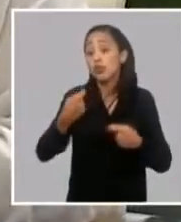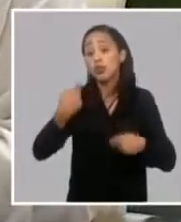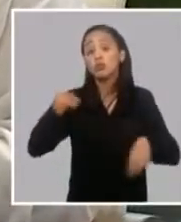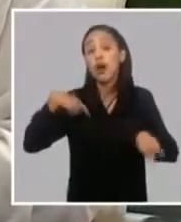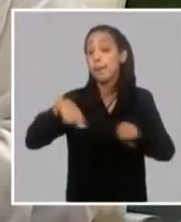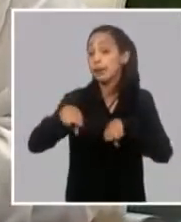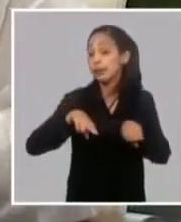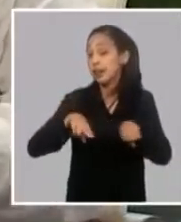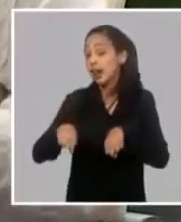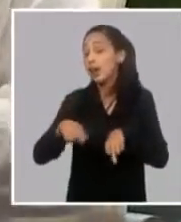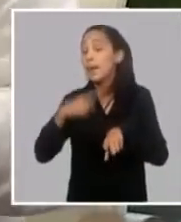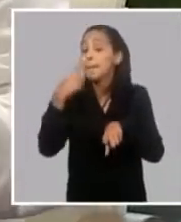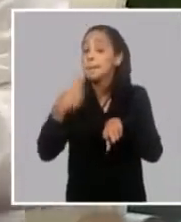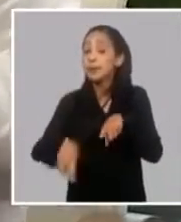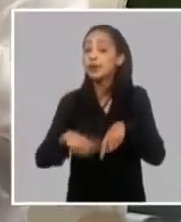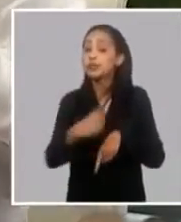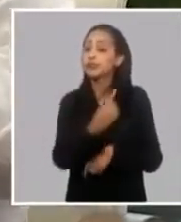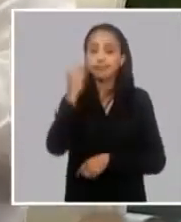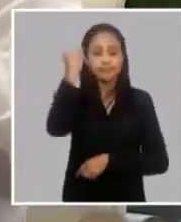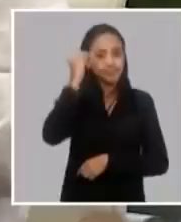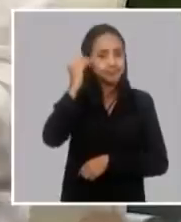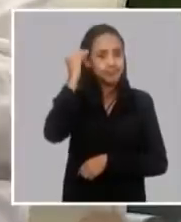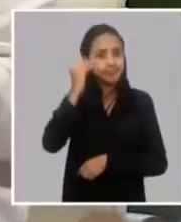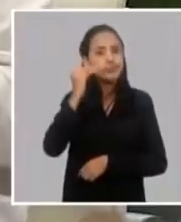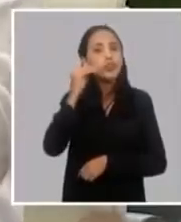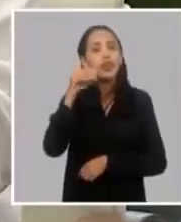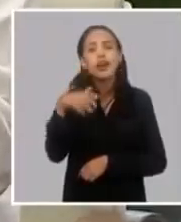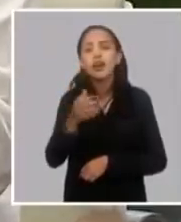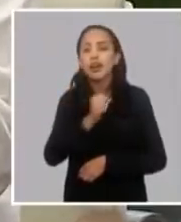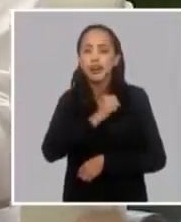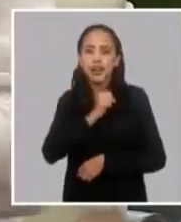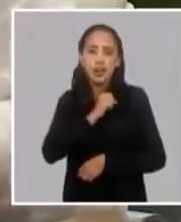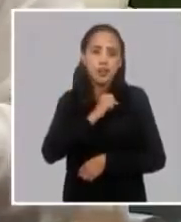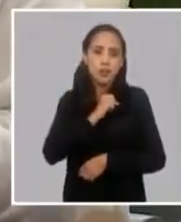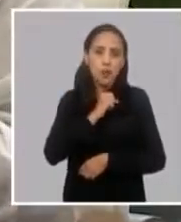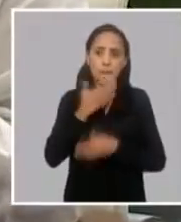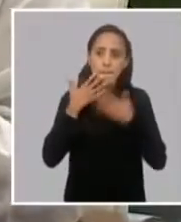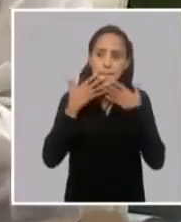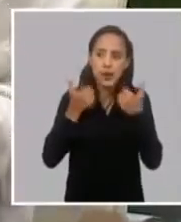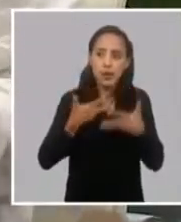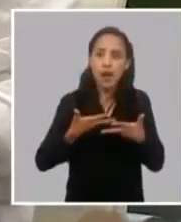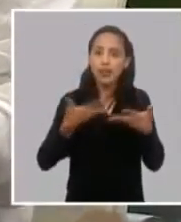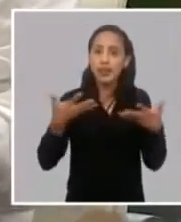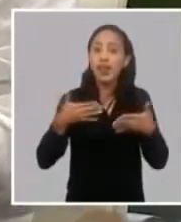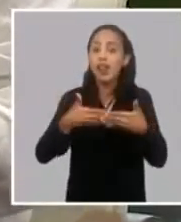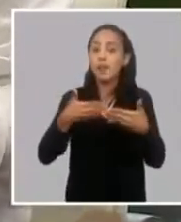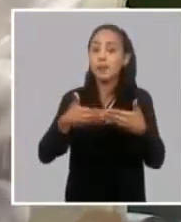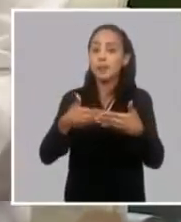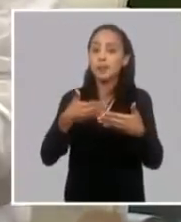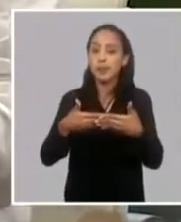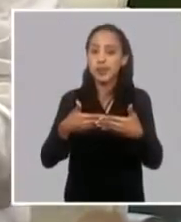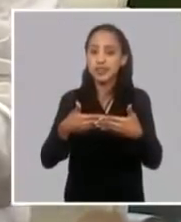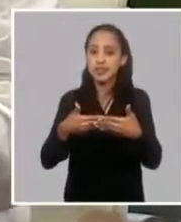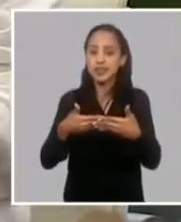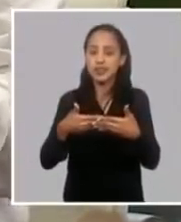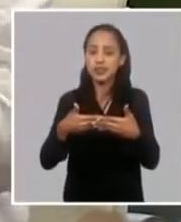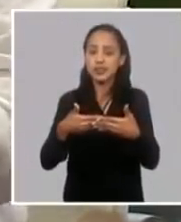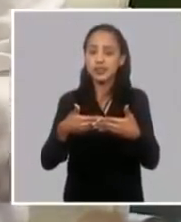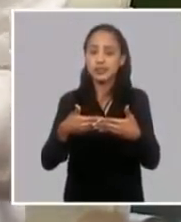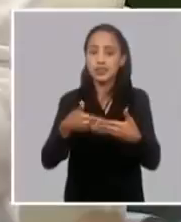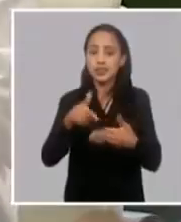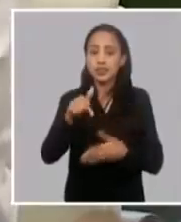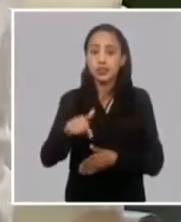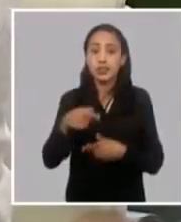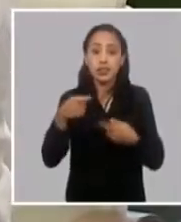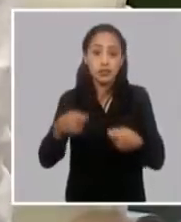pero nosotros consideramos que en la visión de estremecer la empresa porque hay que interpretar o la indicación de general de ejército de